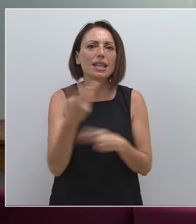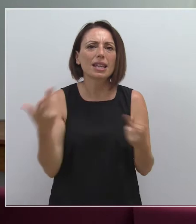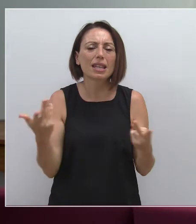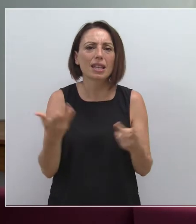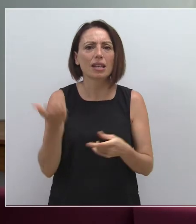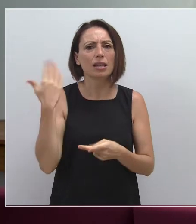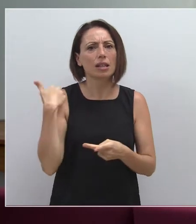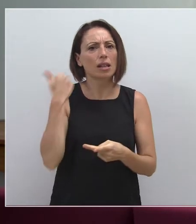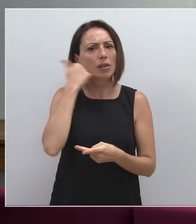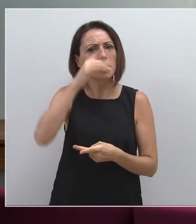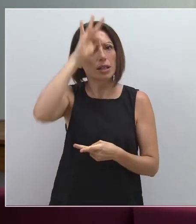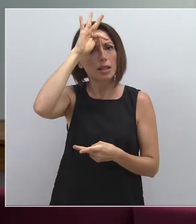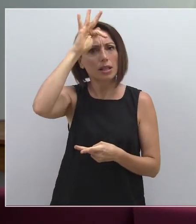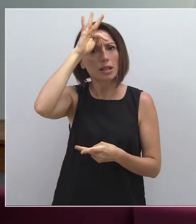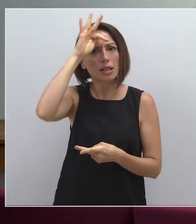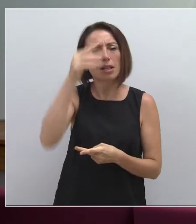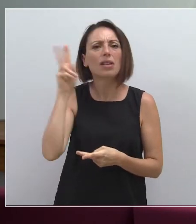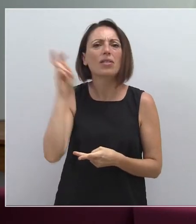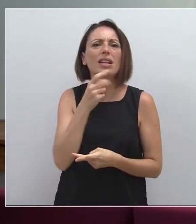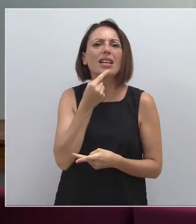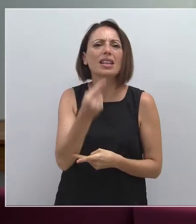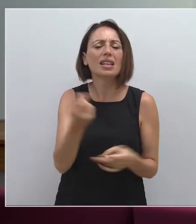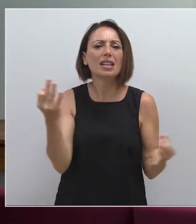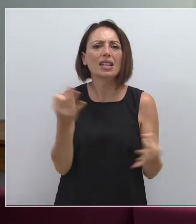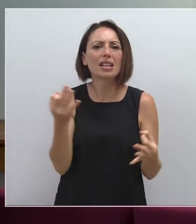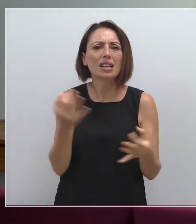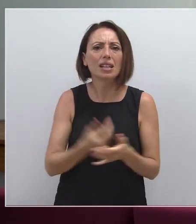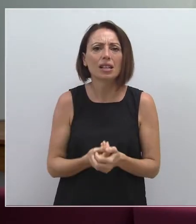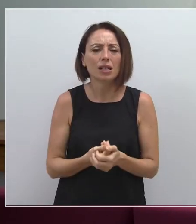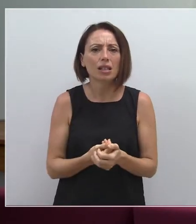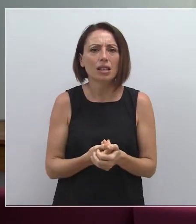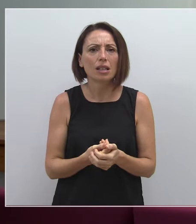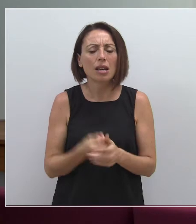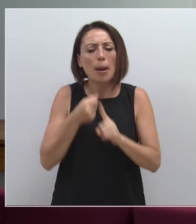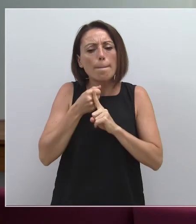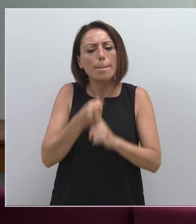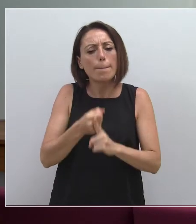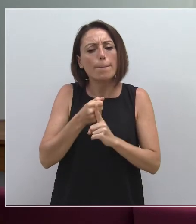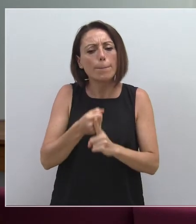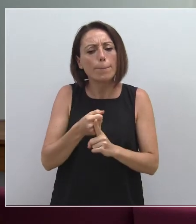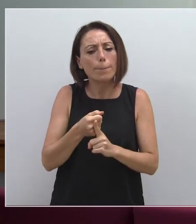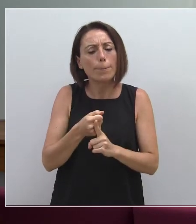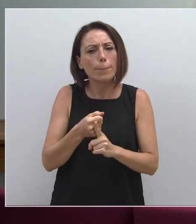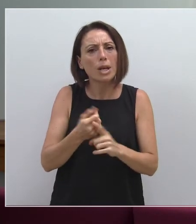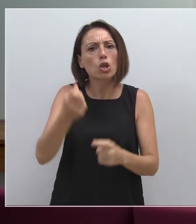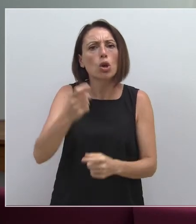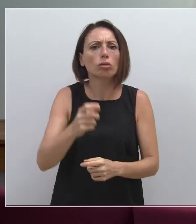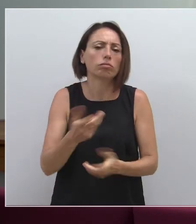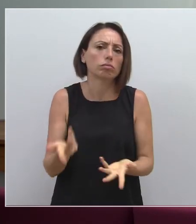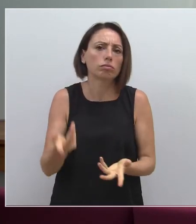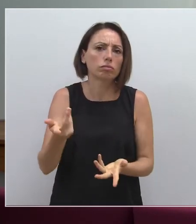pasado fin de semana. Venía a decir que, bueno, se habían recibido presiones de alguna organización